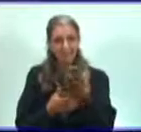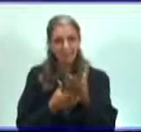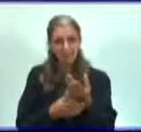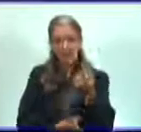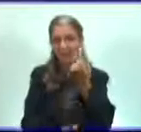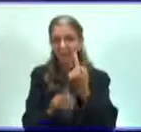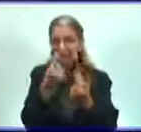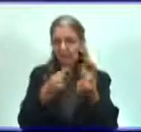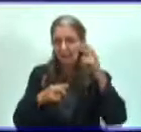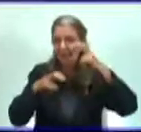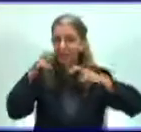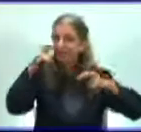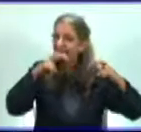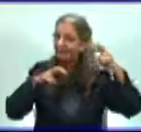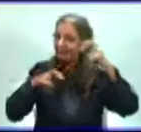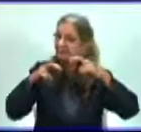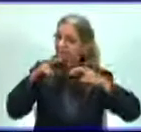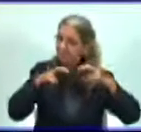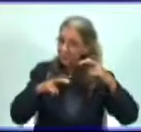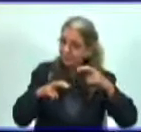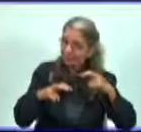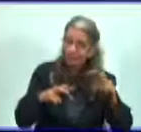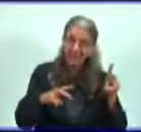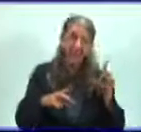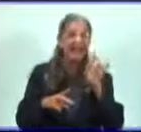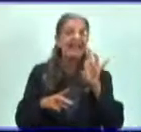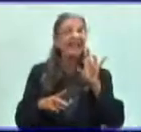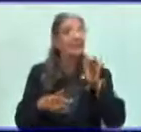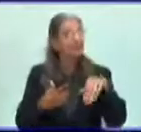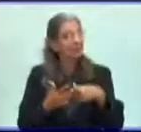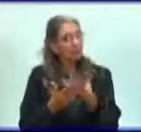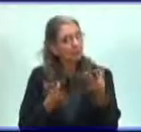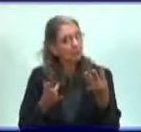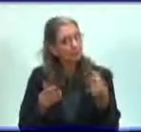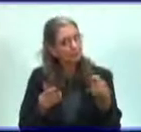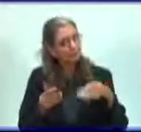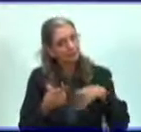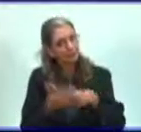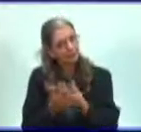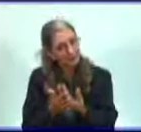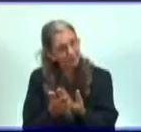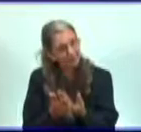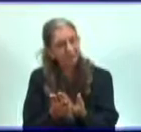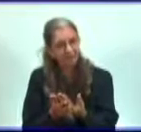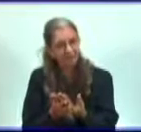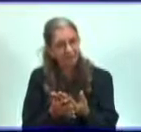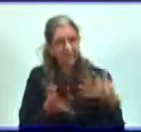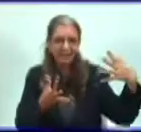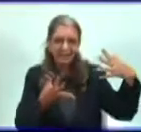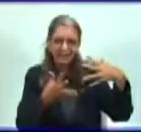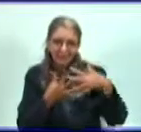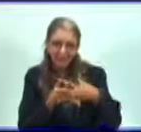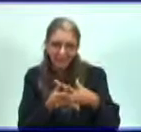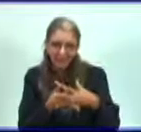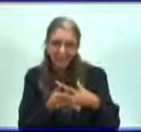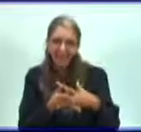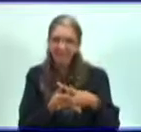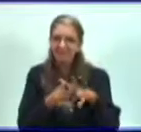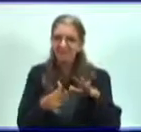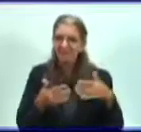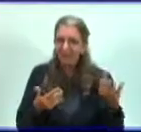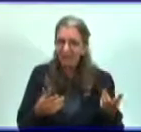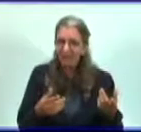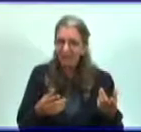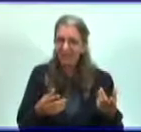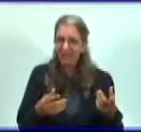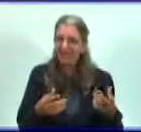investigación. Recuerden que no nos vamos a ver hasta dentro de 15 días. Y que está relacionada con las relaciones de los virus